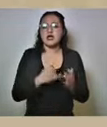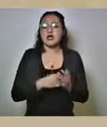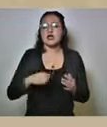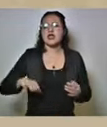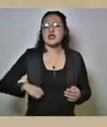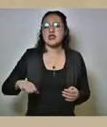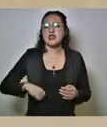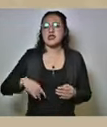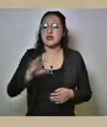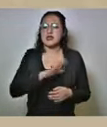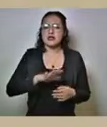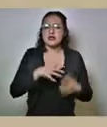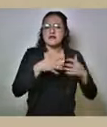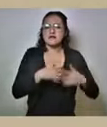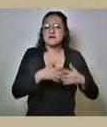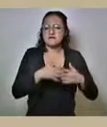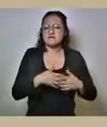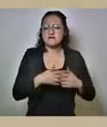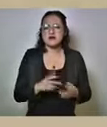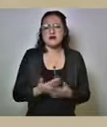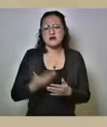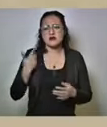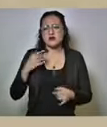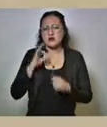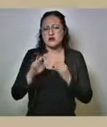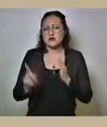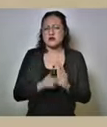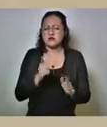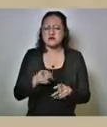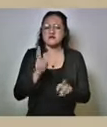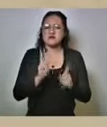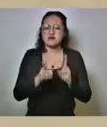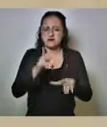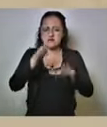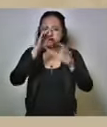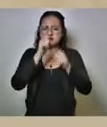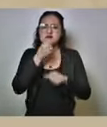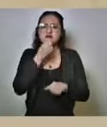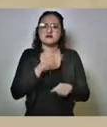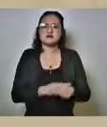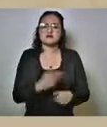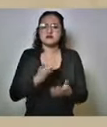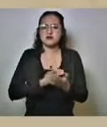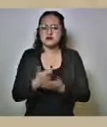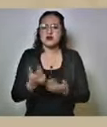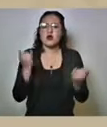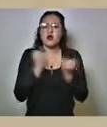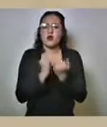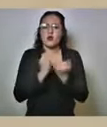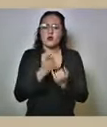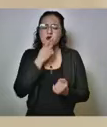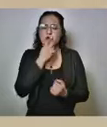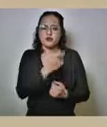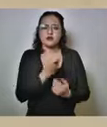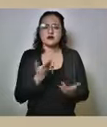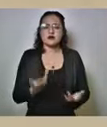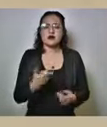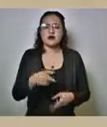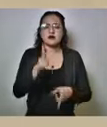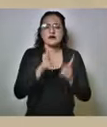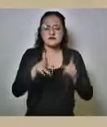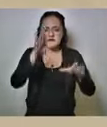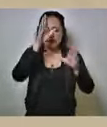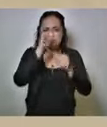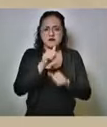no sé si ya se logró la última vez que estuvo la secretaria de economía mencionó que ya se estaba hablando